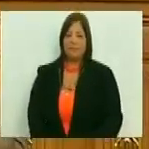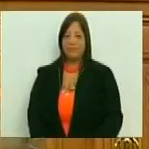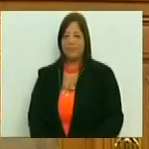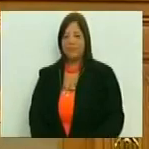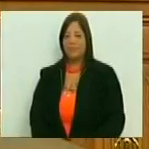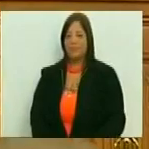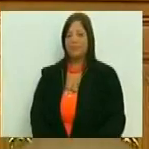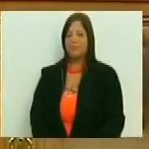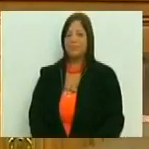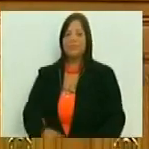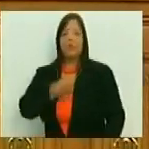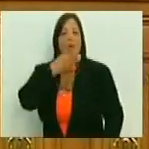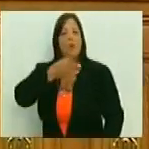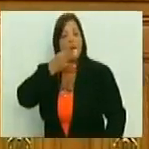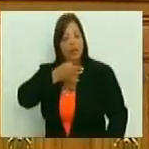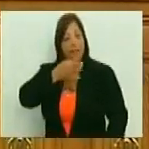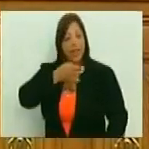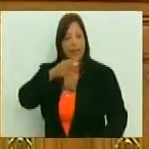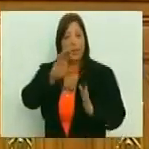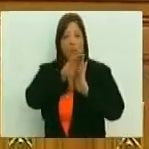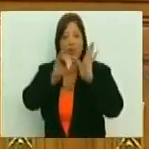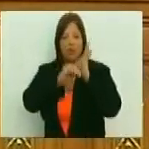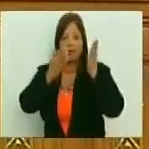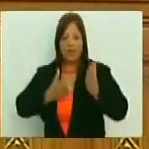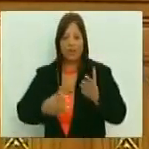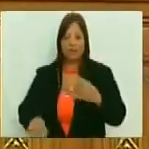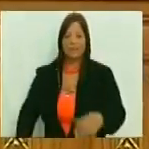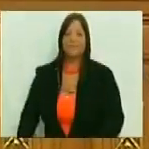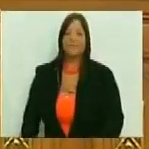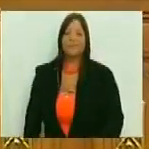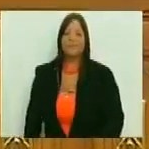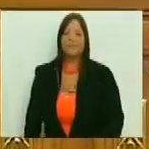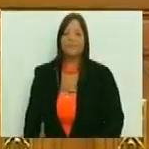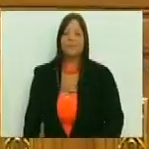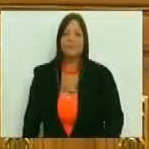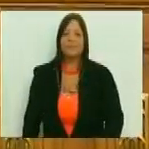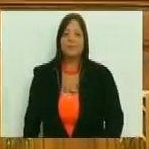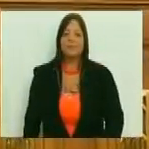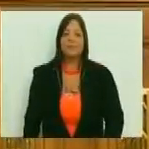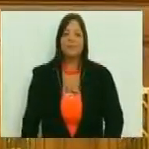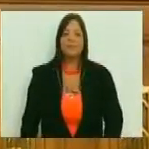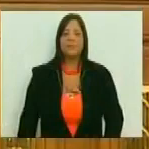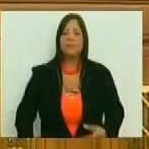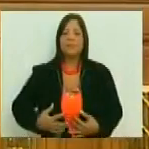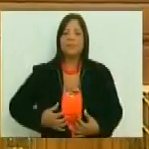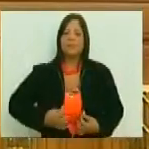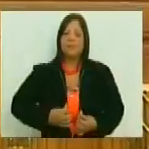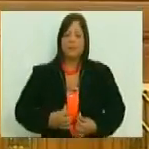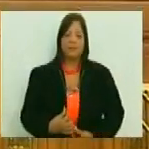Buenas tardes, colegas constituyentes. Buenas tardes a la Junta Directiva.